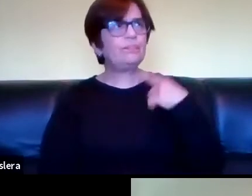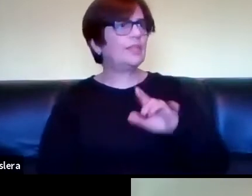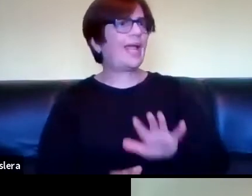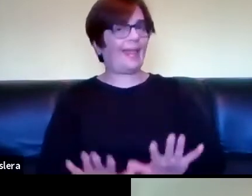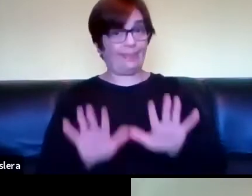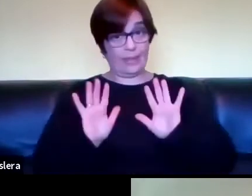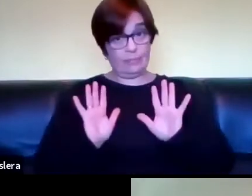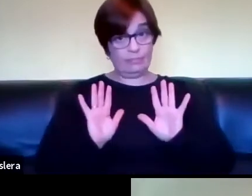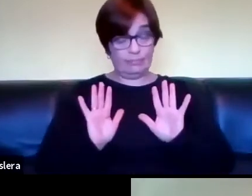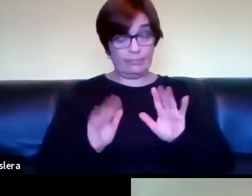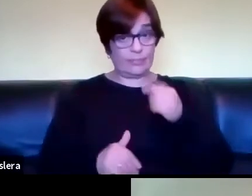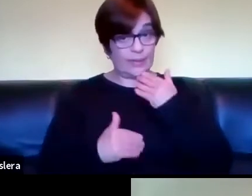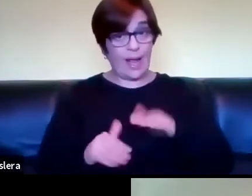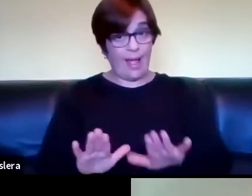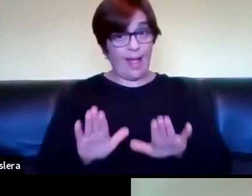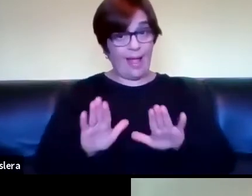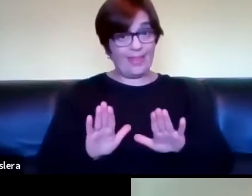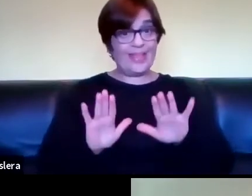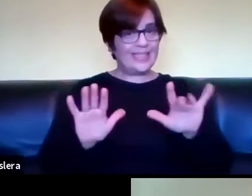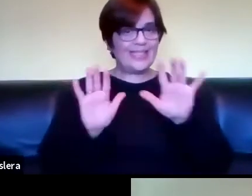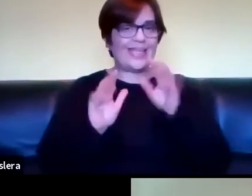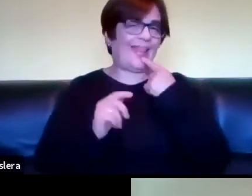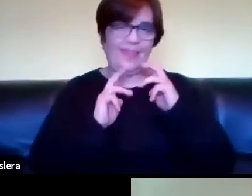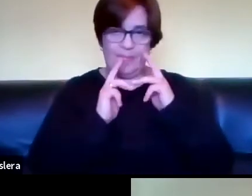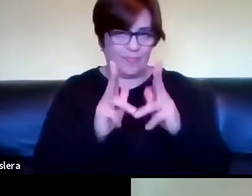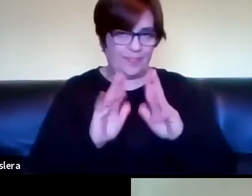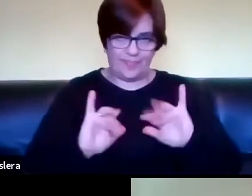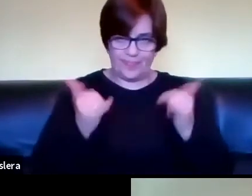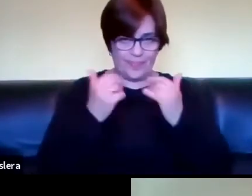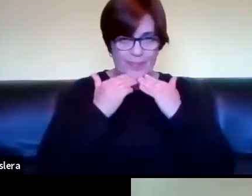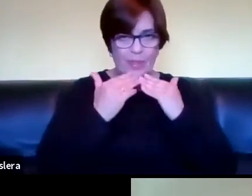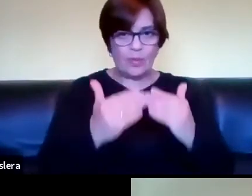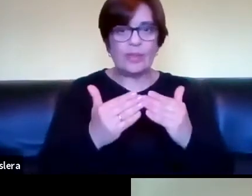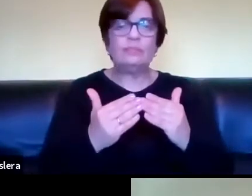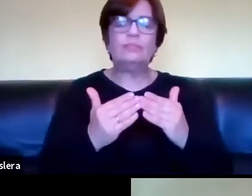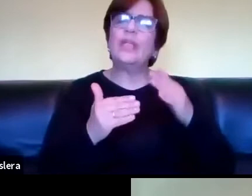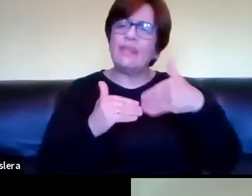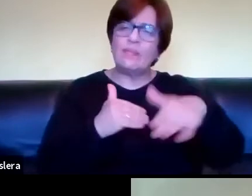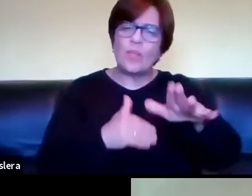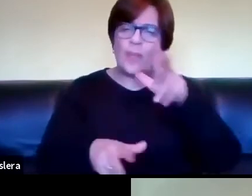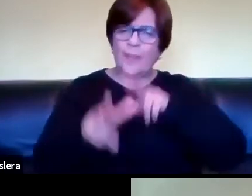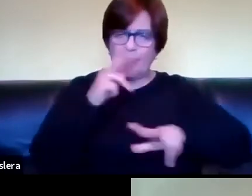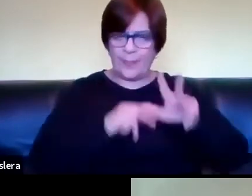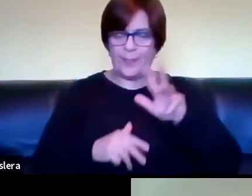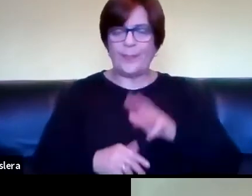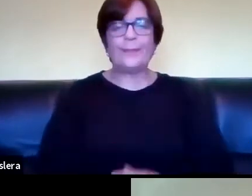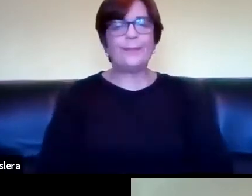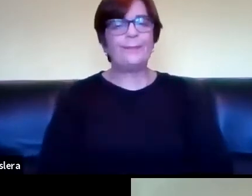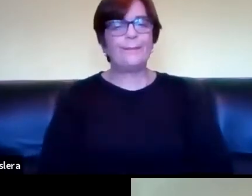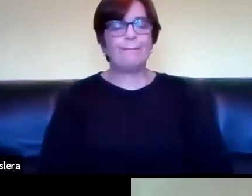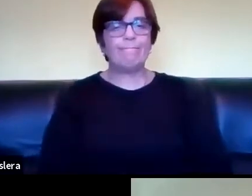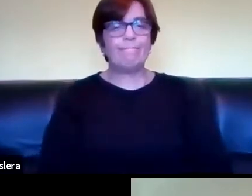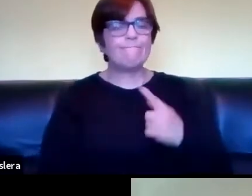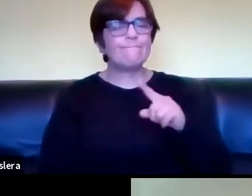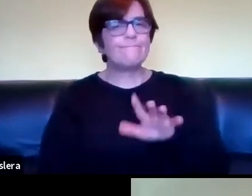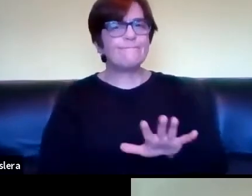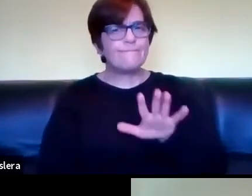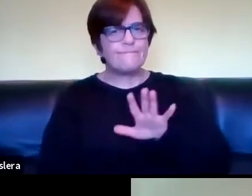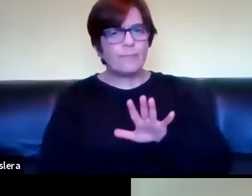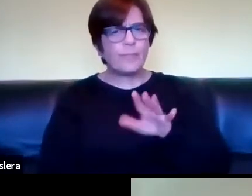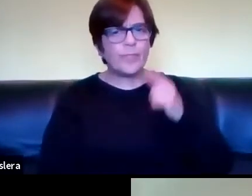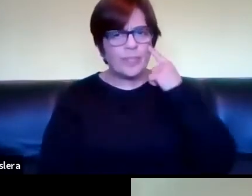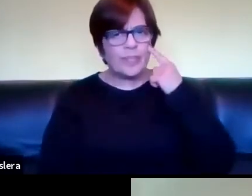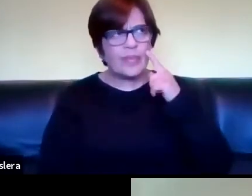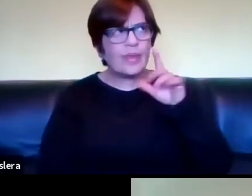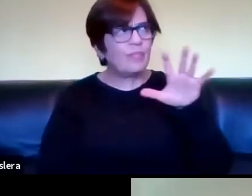a eso previo a ya te la dejo instalada la pregunta ¿no? el comentario para que después lo comentes pero previo a eso yo me